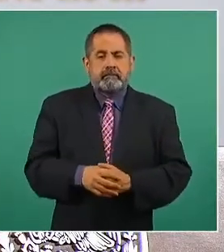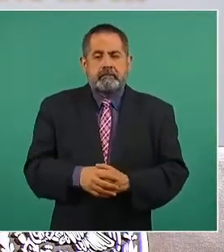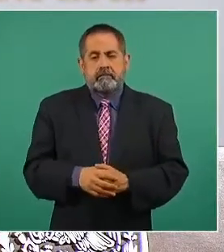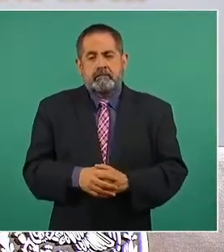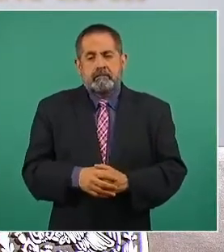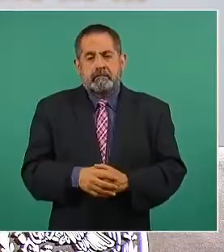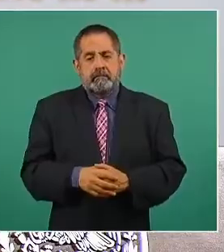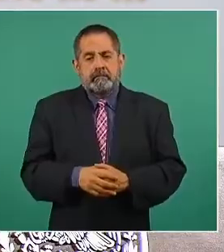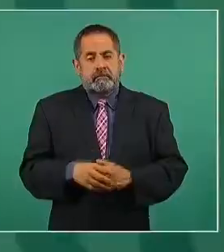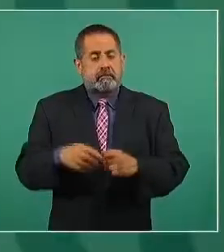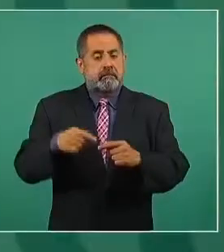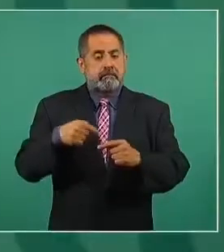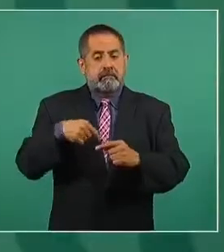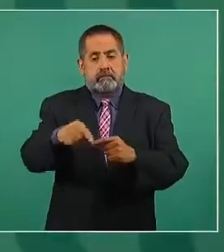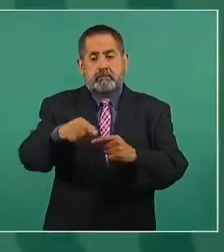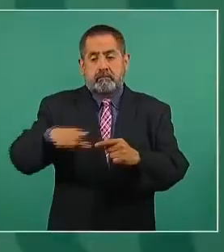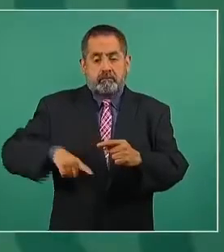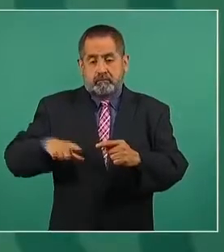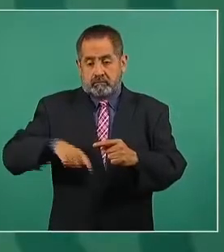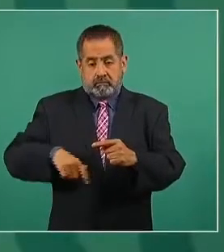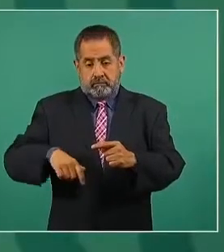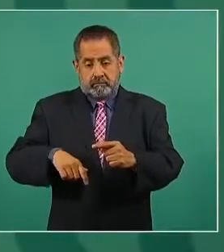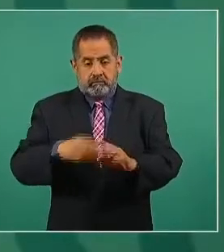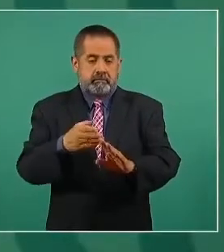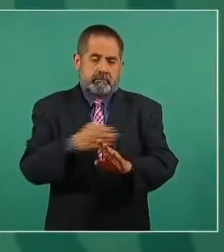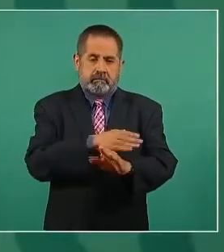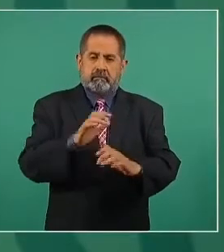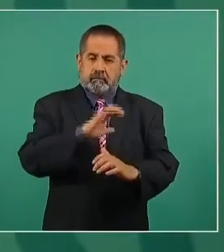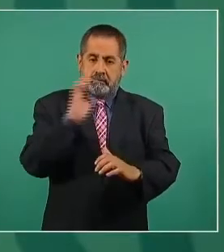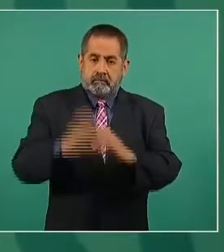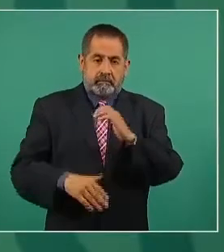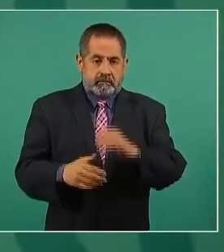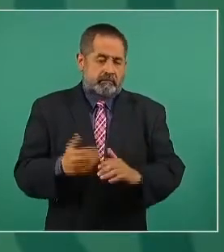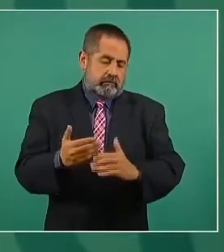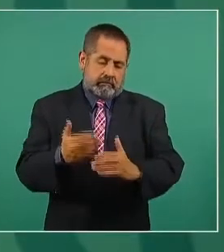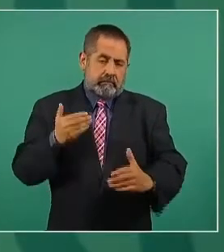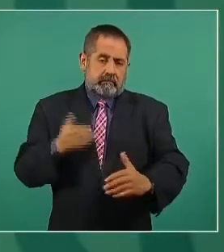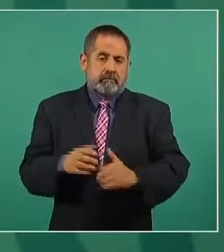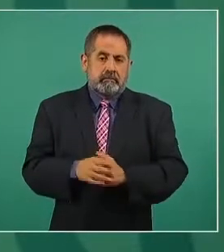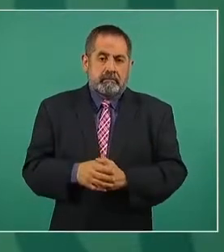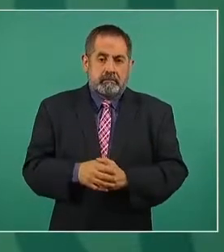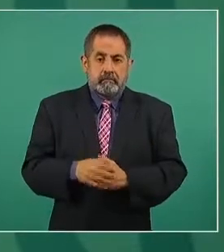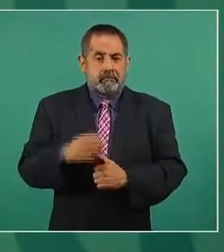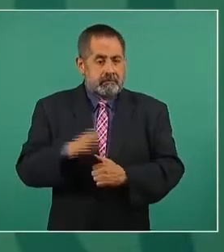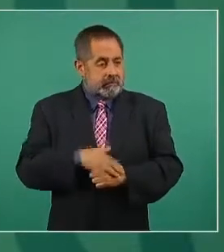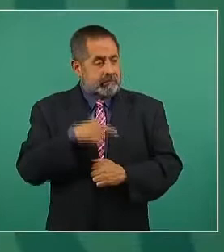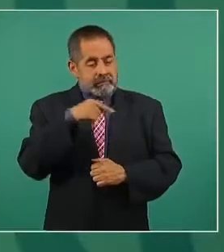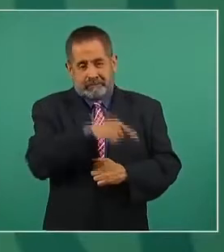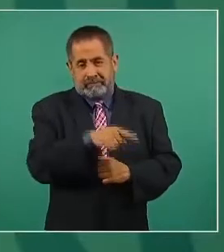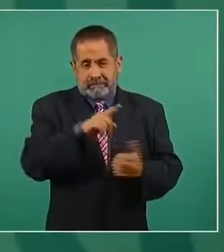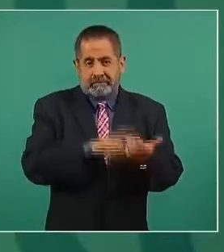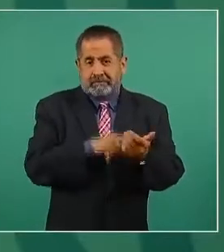antes de que termine el gobierno, porque se están haciendo